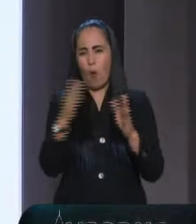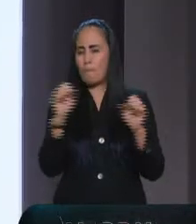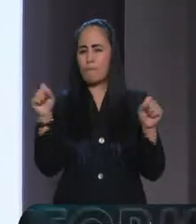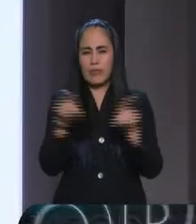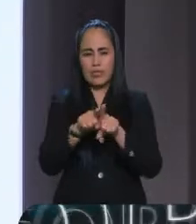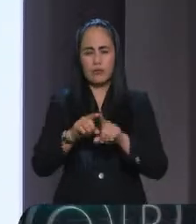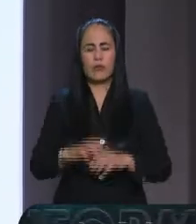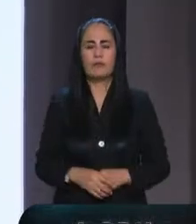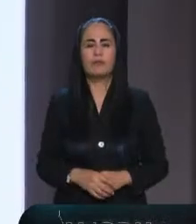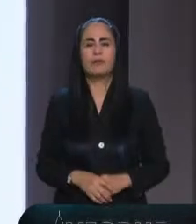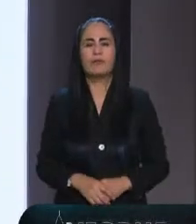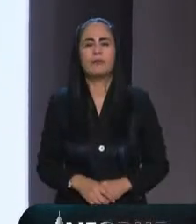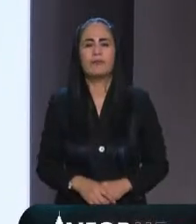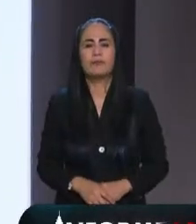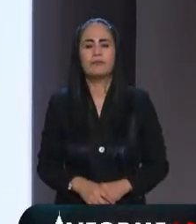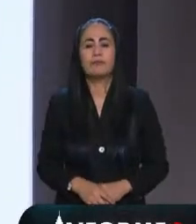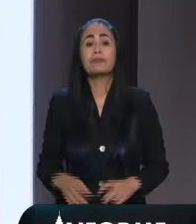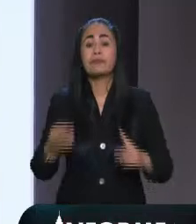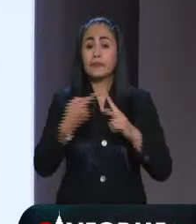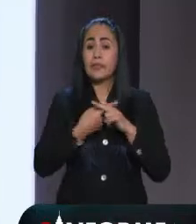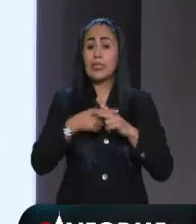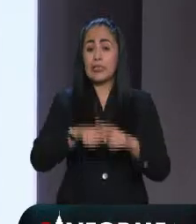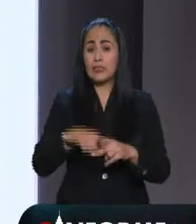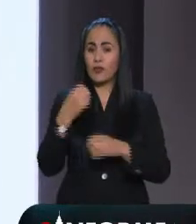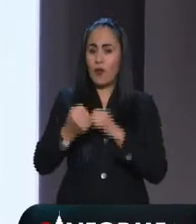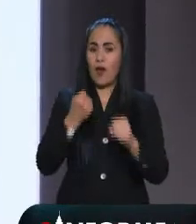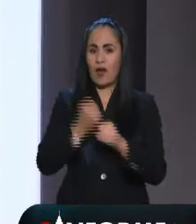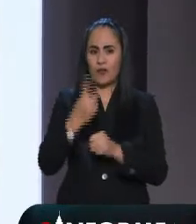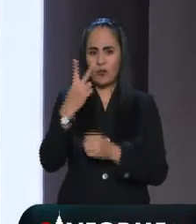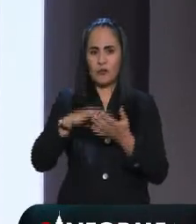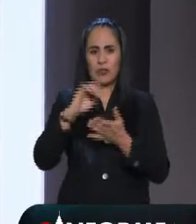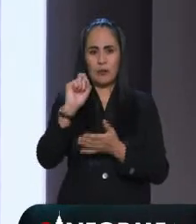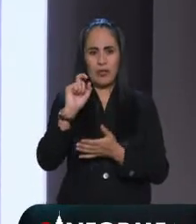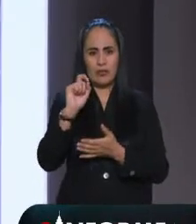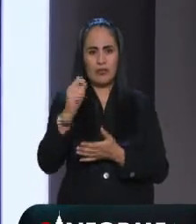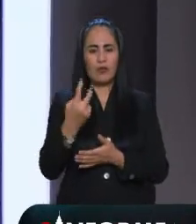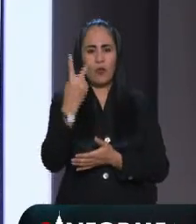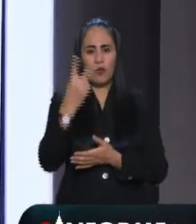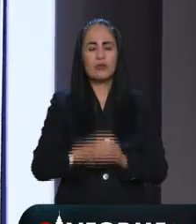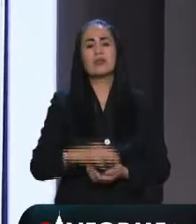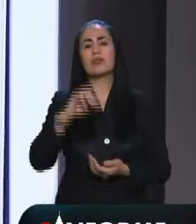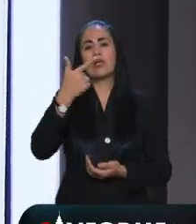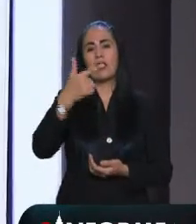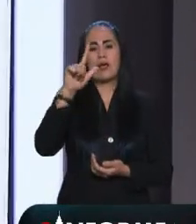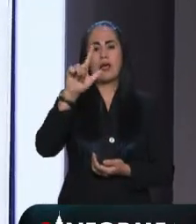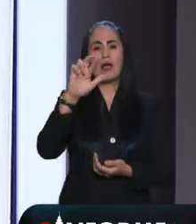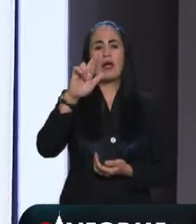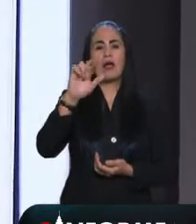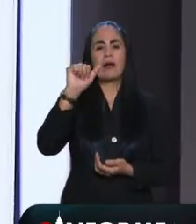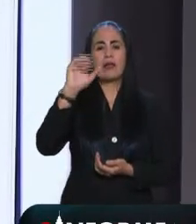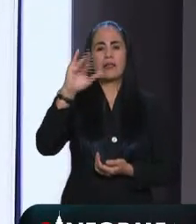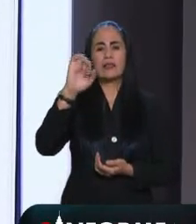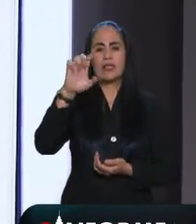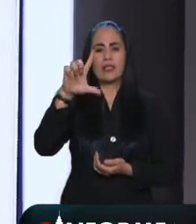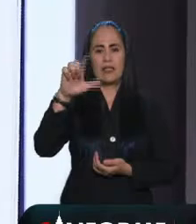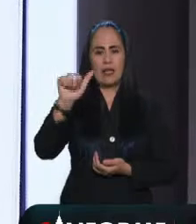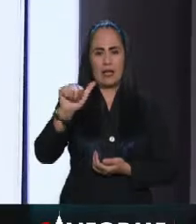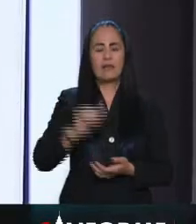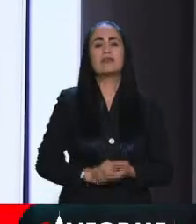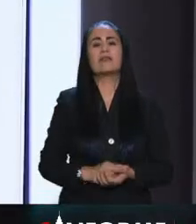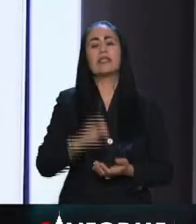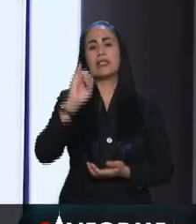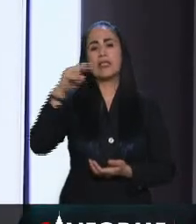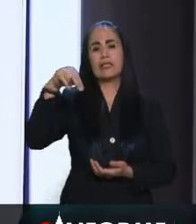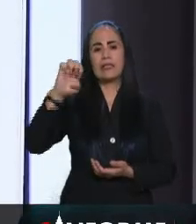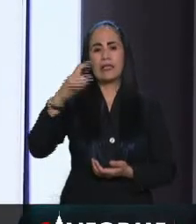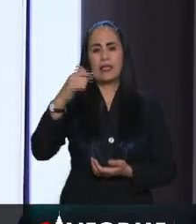y le comento que con el inicio del año Graciela Márquez Colín asumió el cargo como presidenta del Instituto Nacional de Estadística y